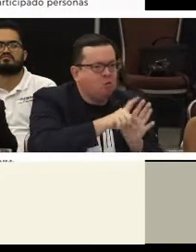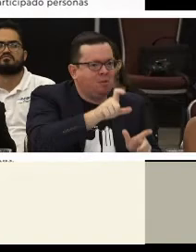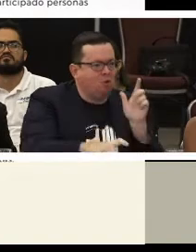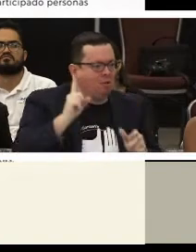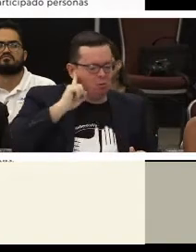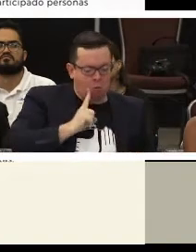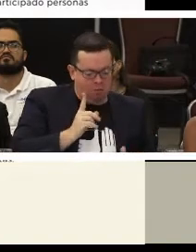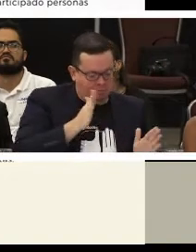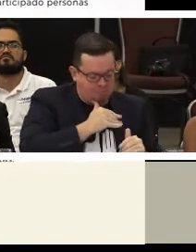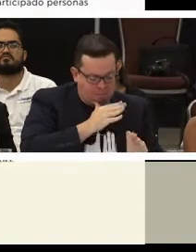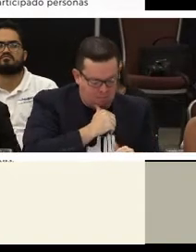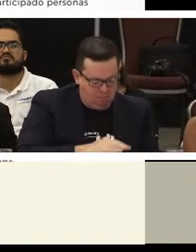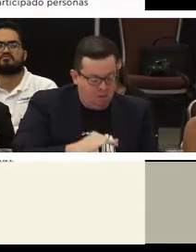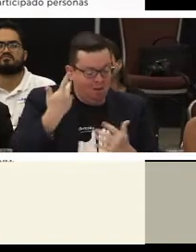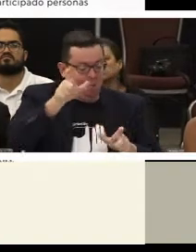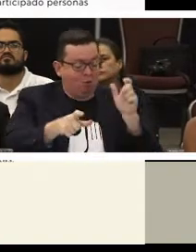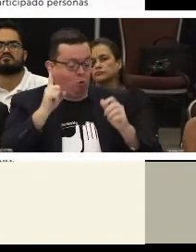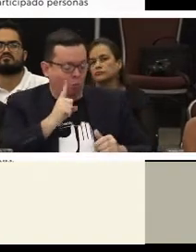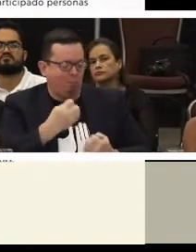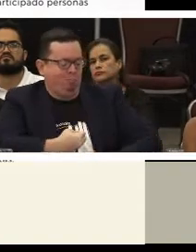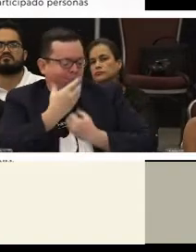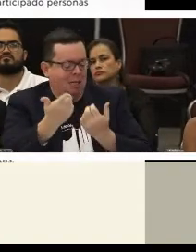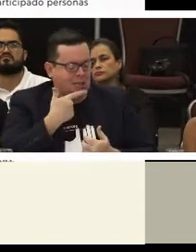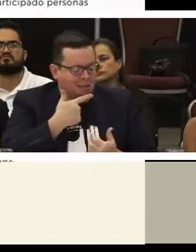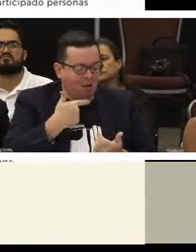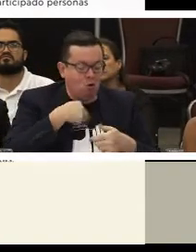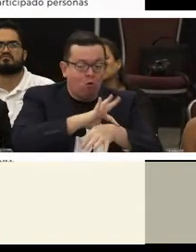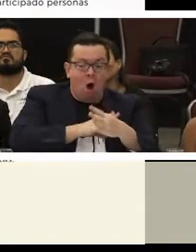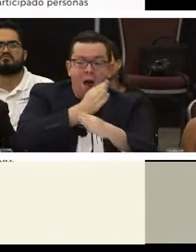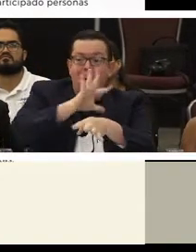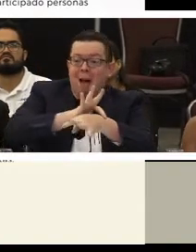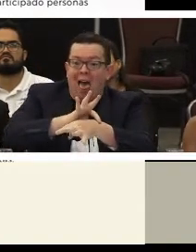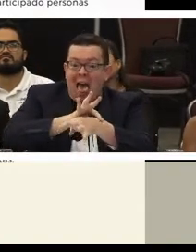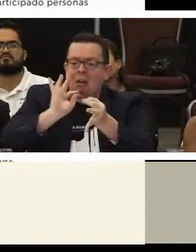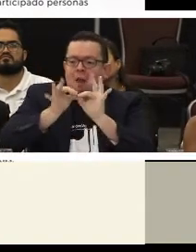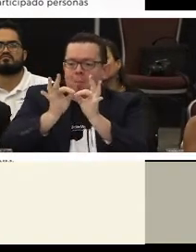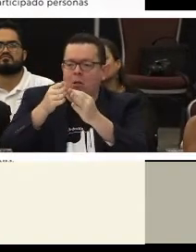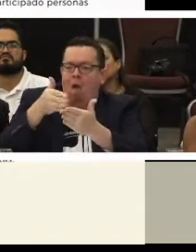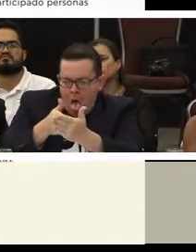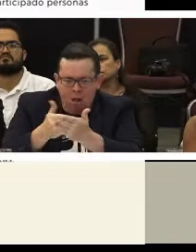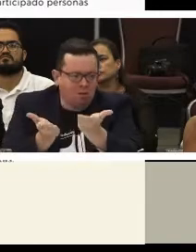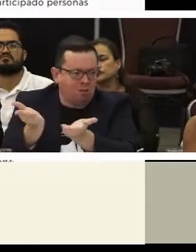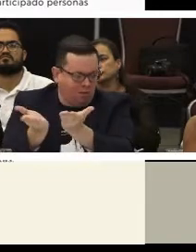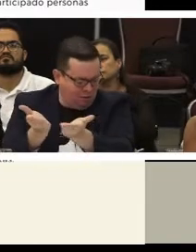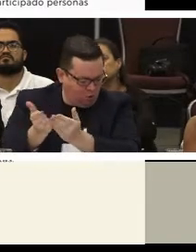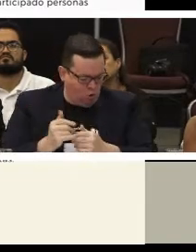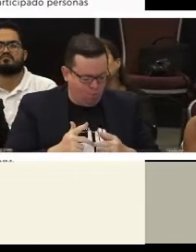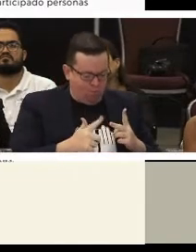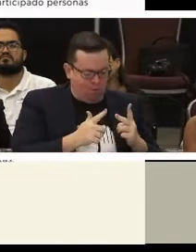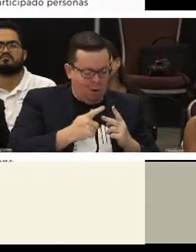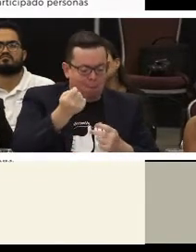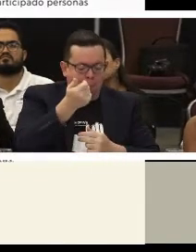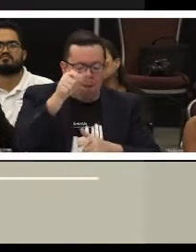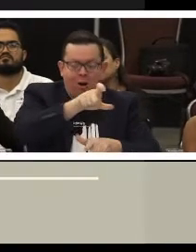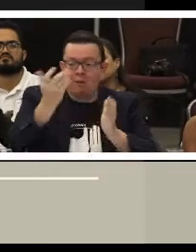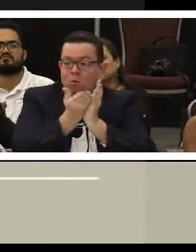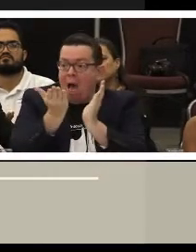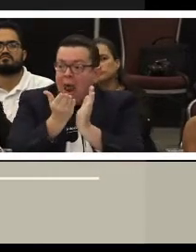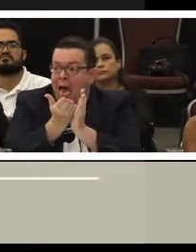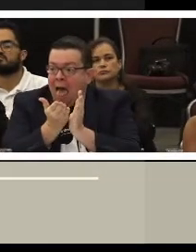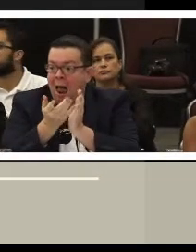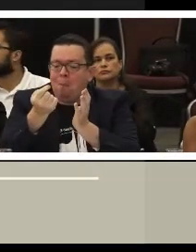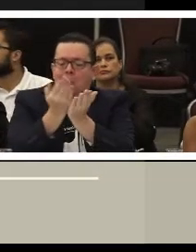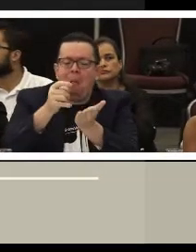por motivos políticos, hemos constatado que no existe mantenimiento en las infraestructuras y por ende las condiciones en las que los niños se encuentran estudiando